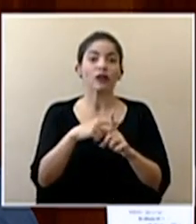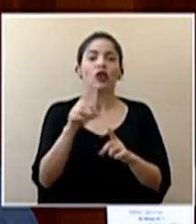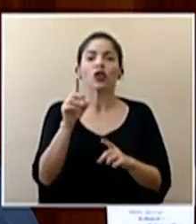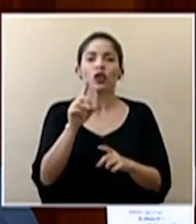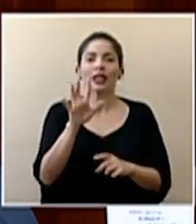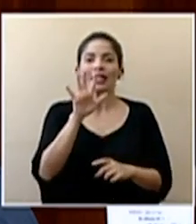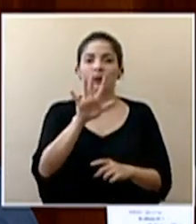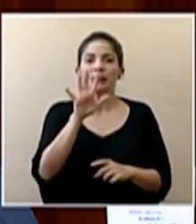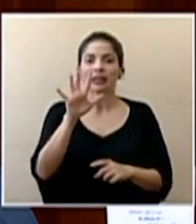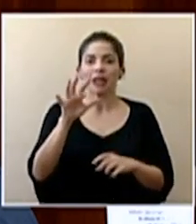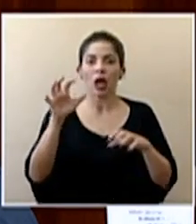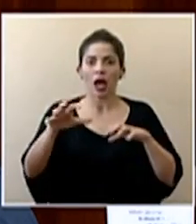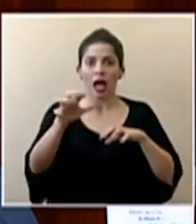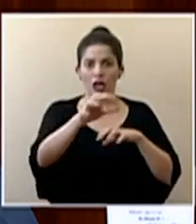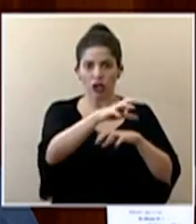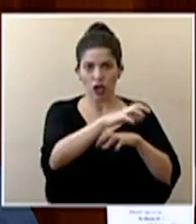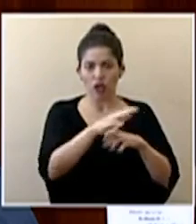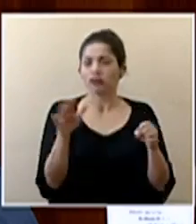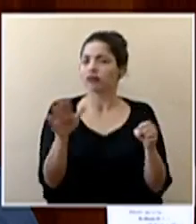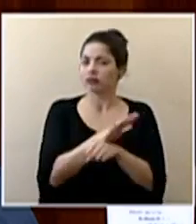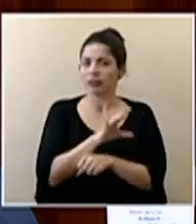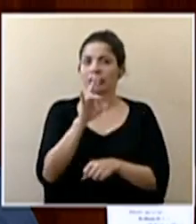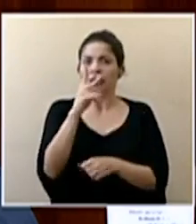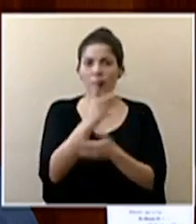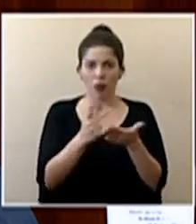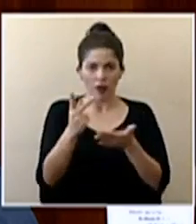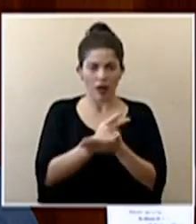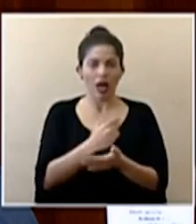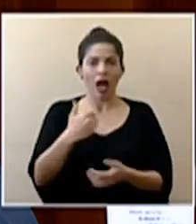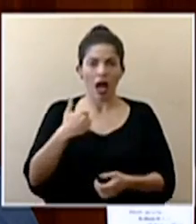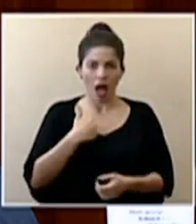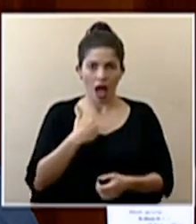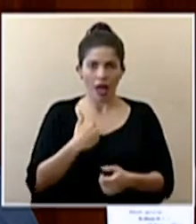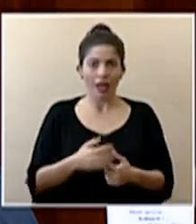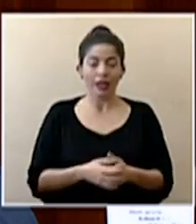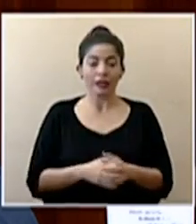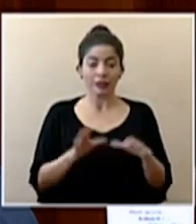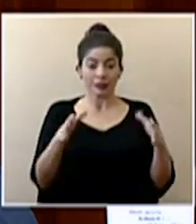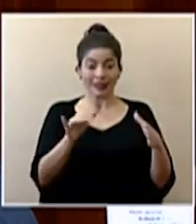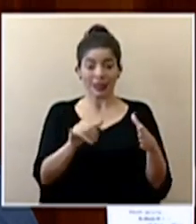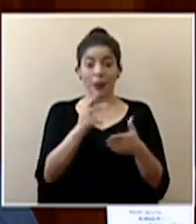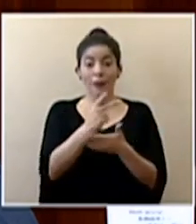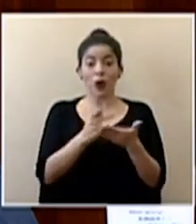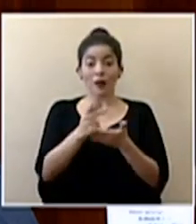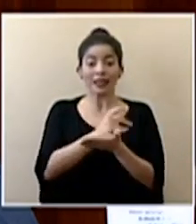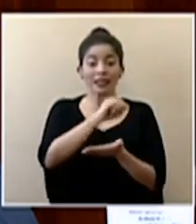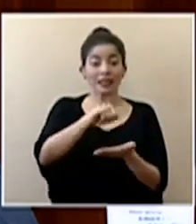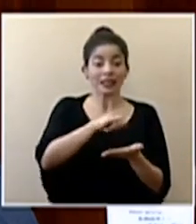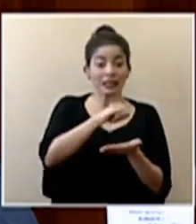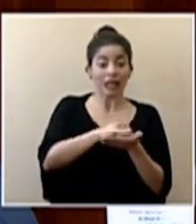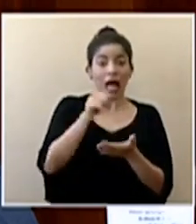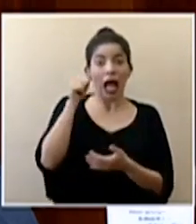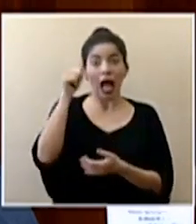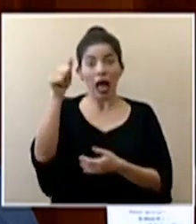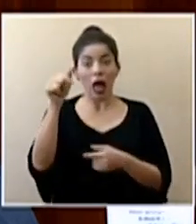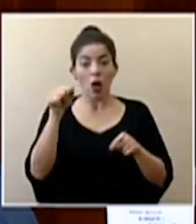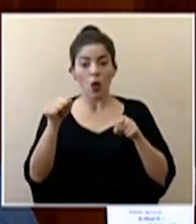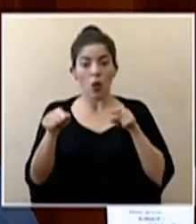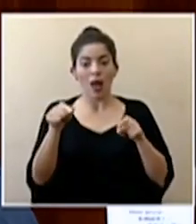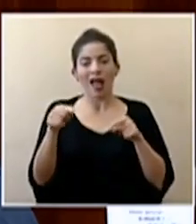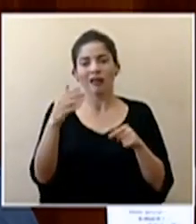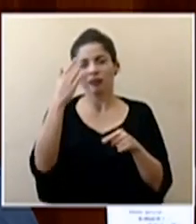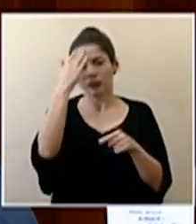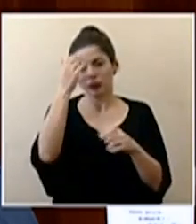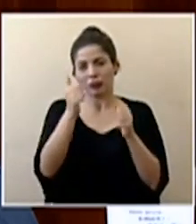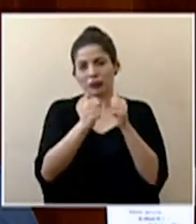55 cantones de las siete provincias. En ese sentido, las provincias de San José y Alajuela, como centro de alta